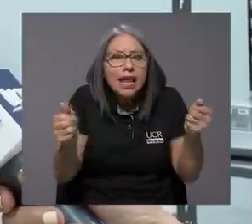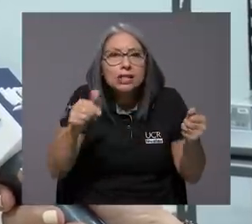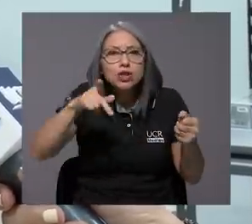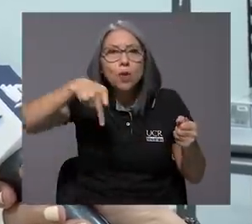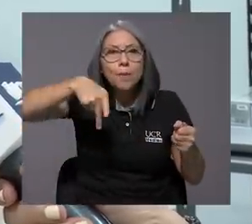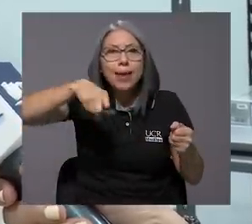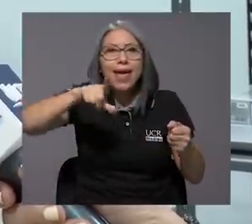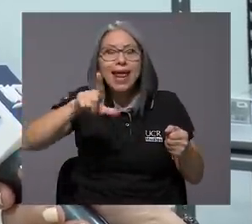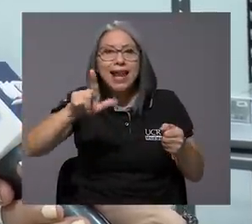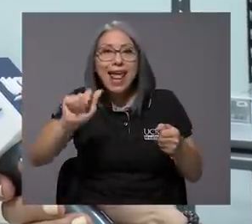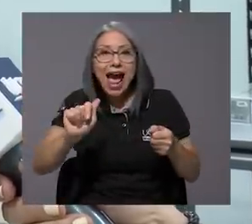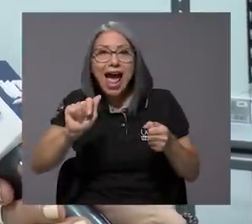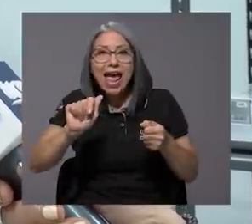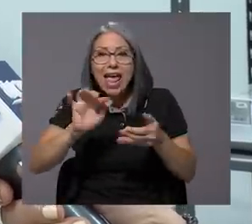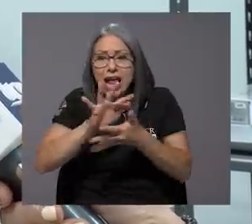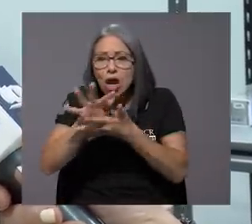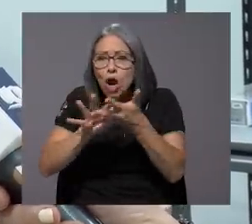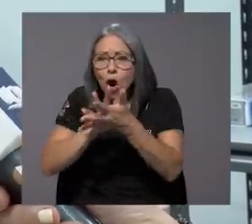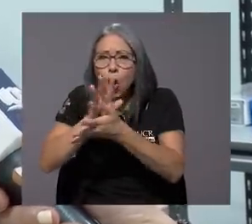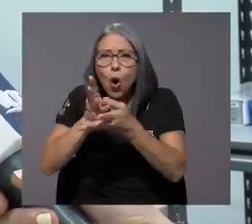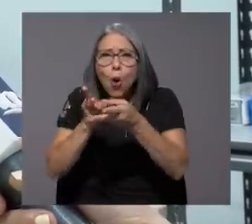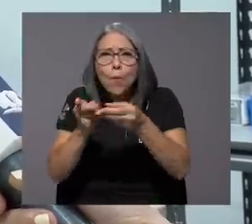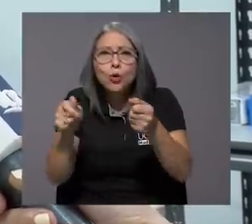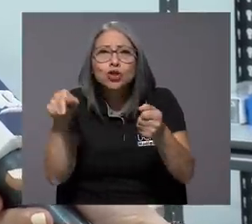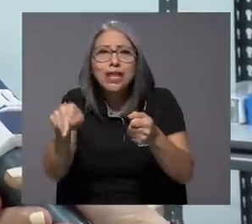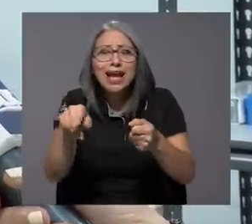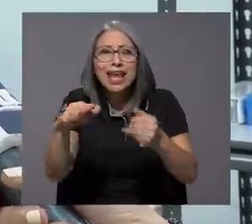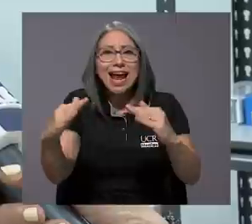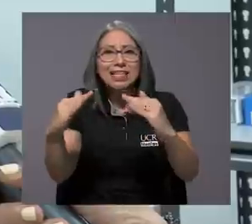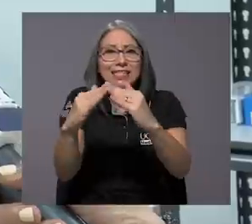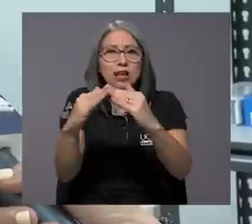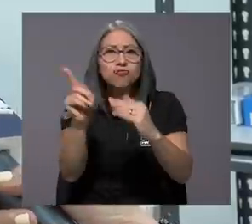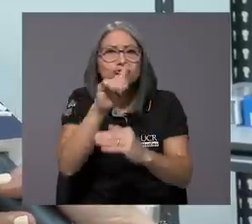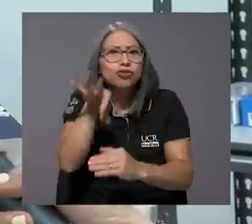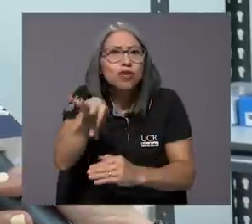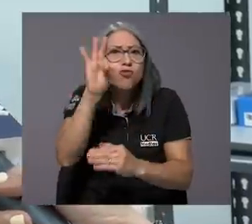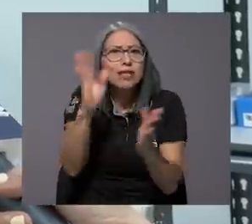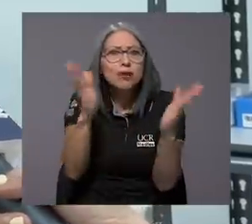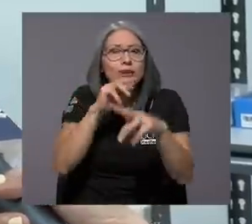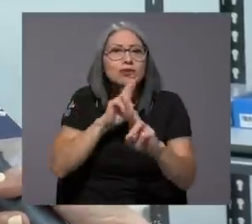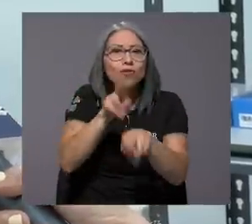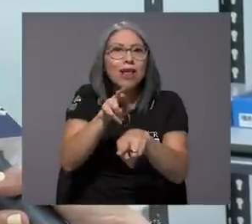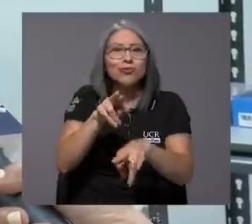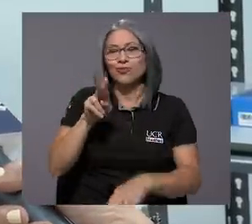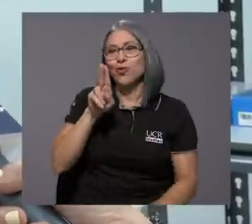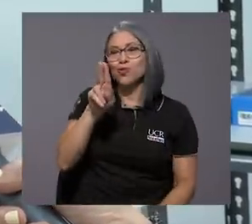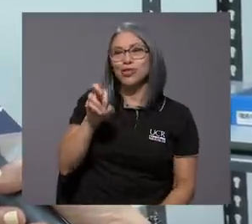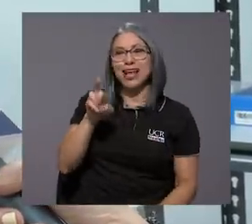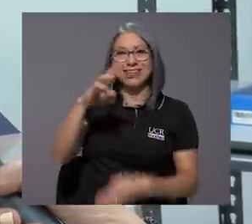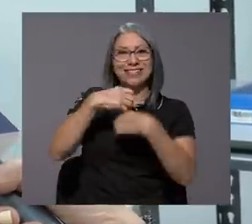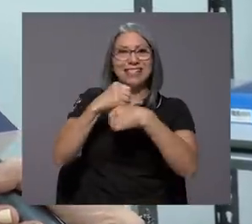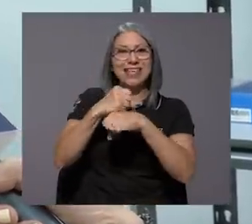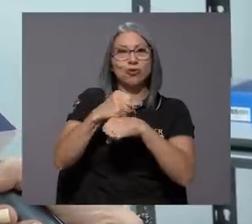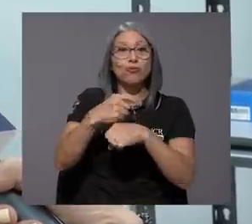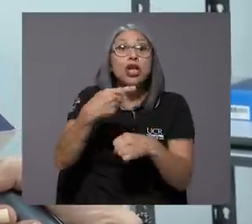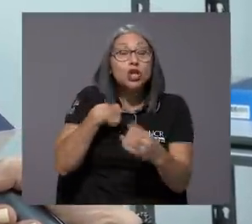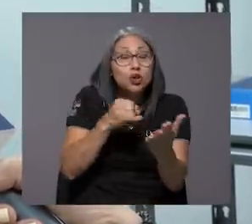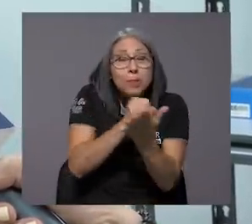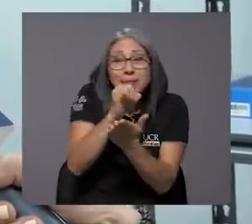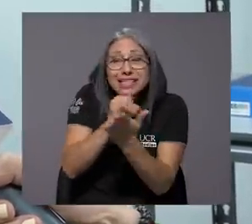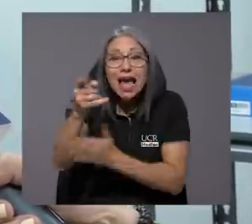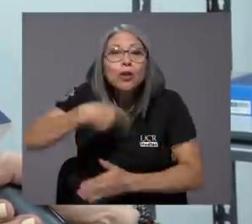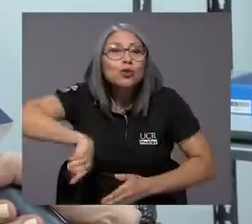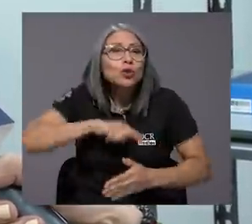PLA en compostaje casero, eso es algo que no se encuentra y prácticamente no hay resultados de eso. Y eso es algo que está haciendo la UCR y de lo que yo he